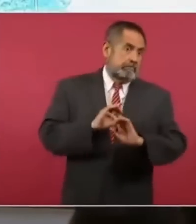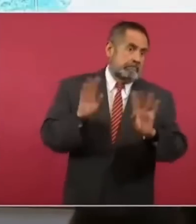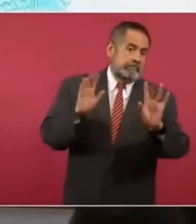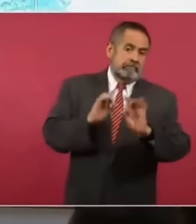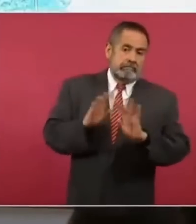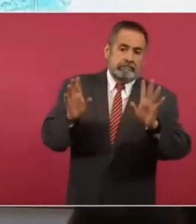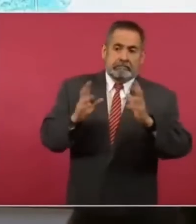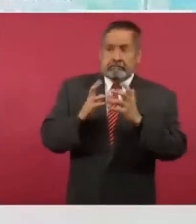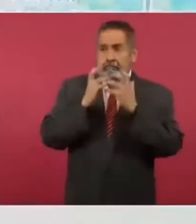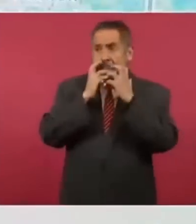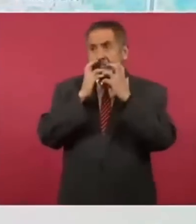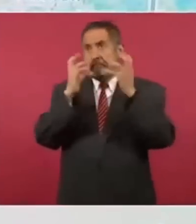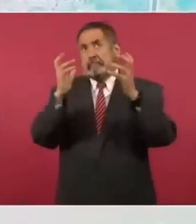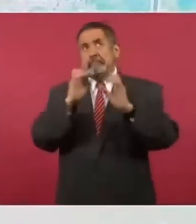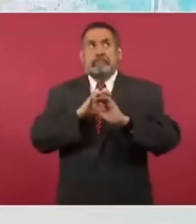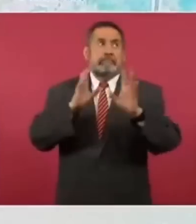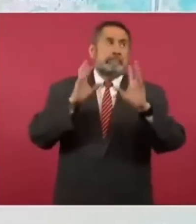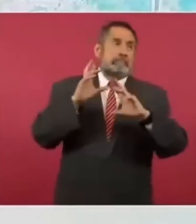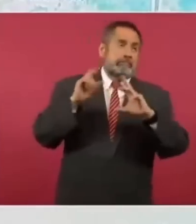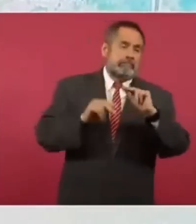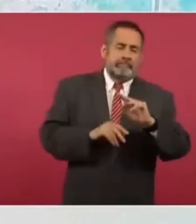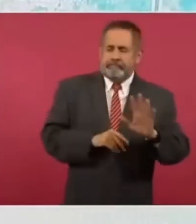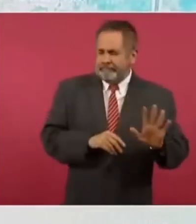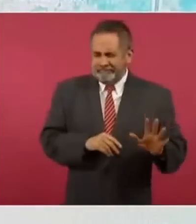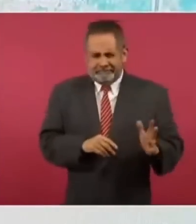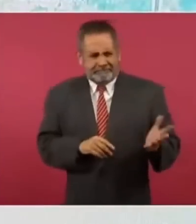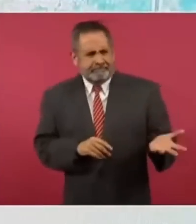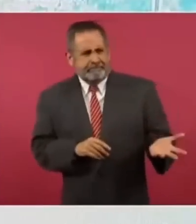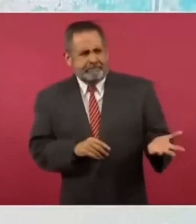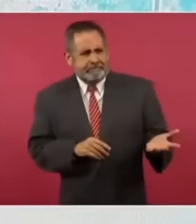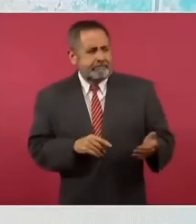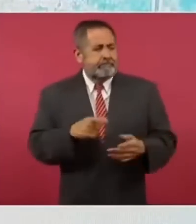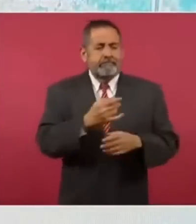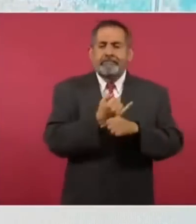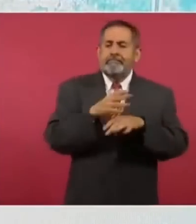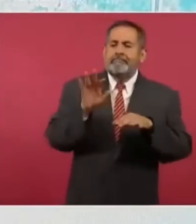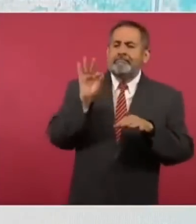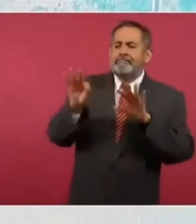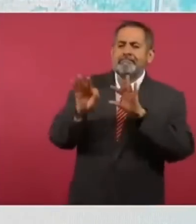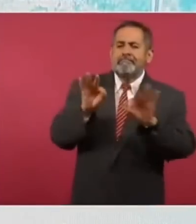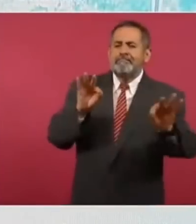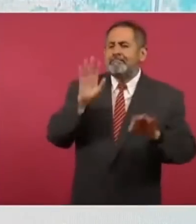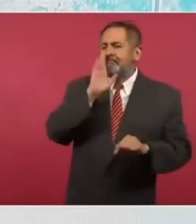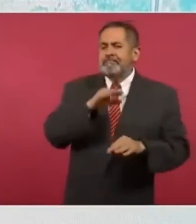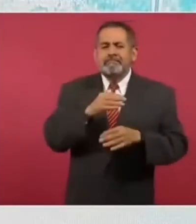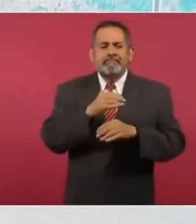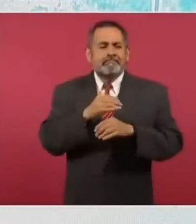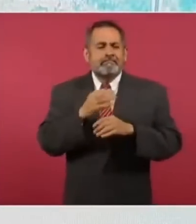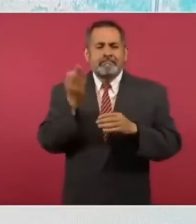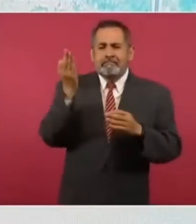pegaron el grito en el cielo y la desinformación la manipulación